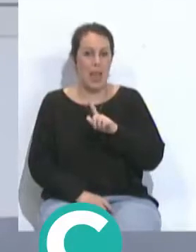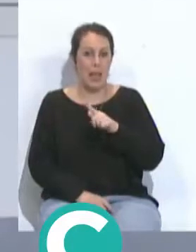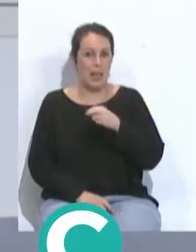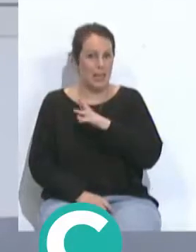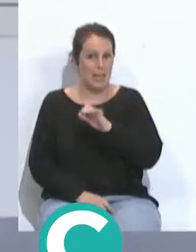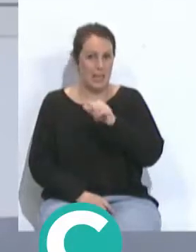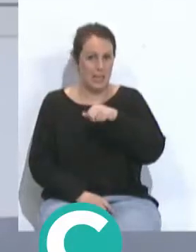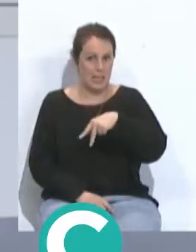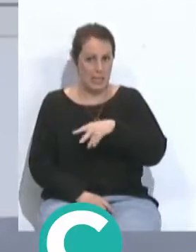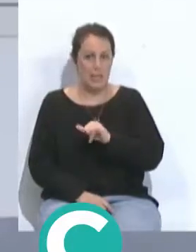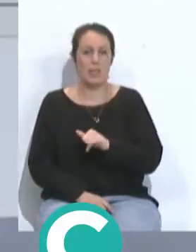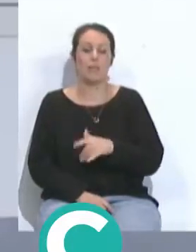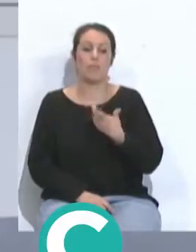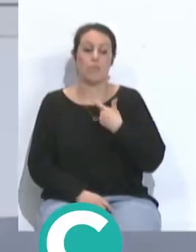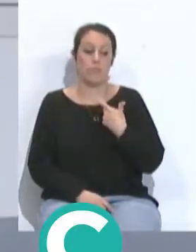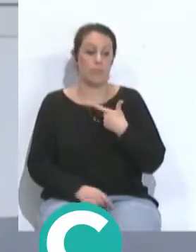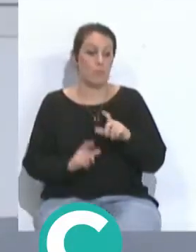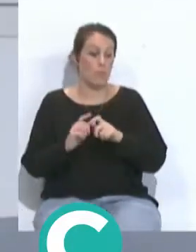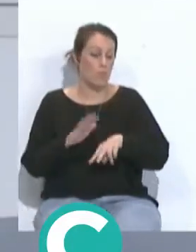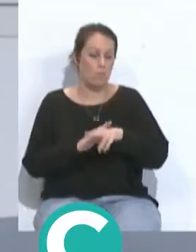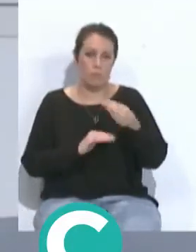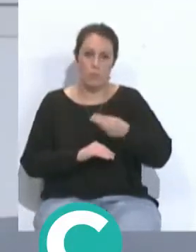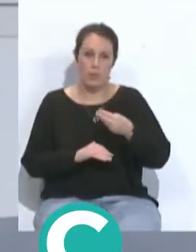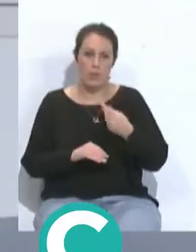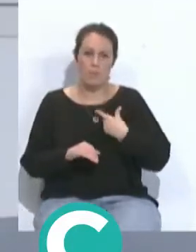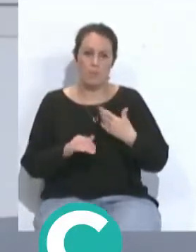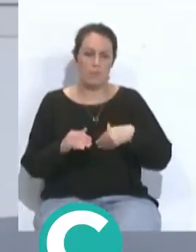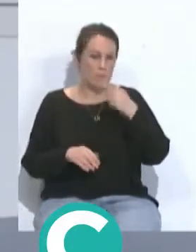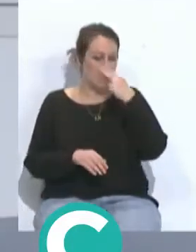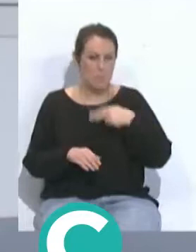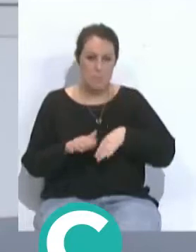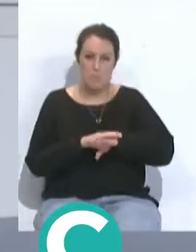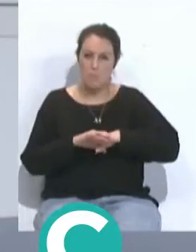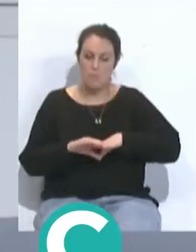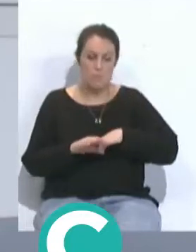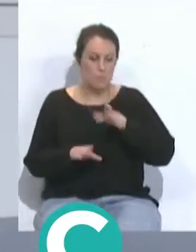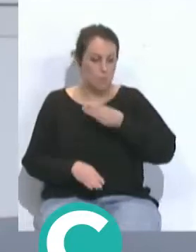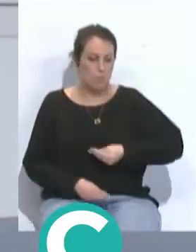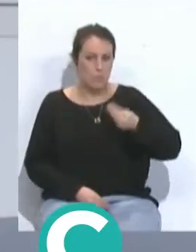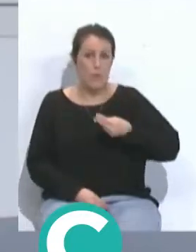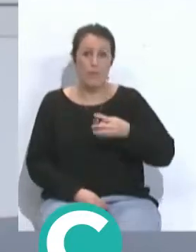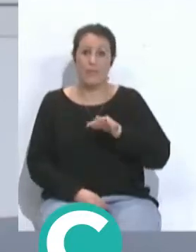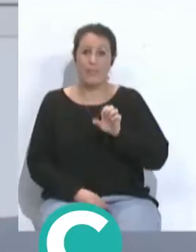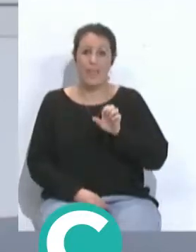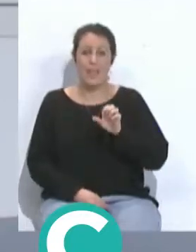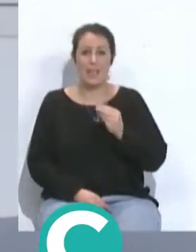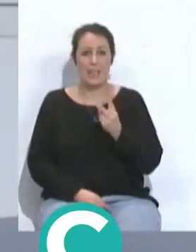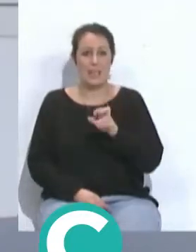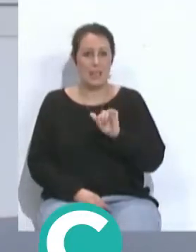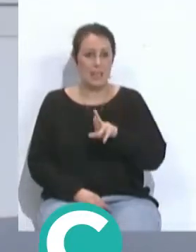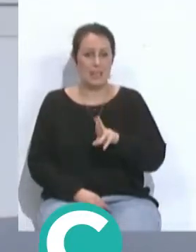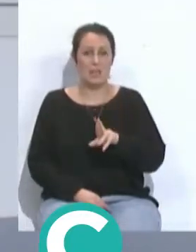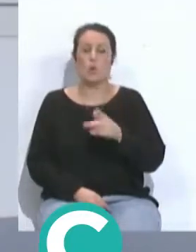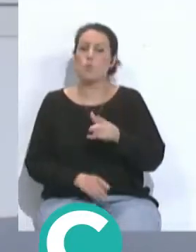muchísimos quilates pero con gente con muy buen pie como se le llama el tema de Fekir que creo que es ahora mismo